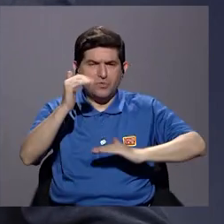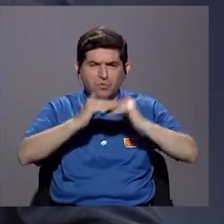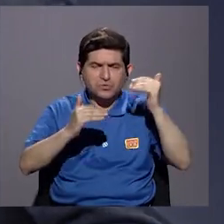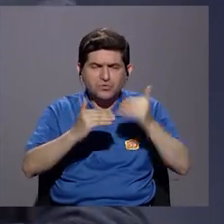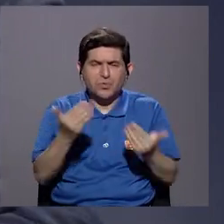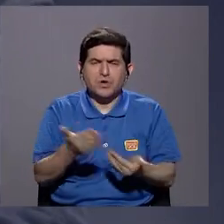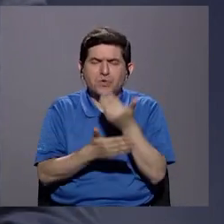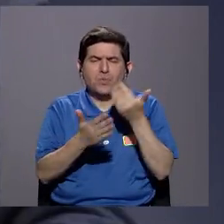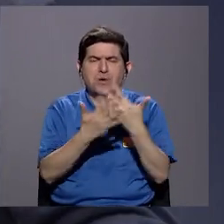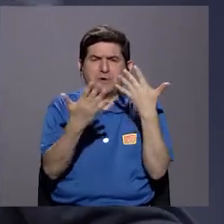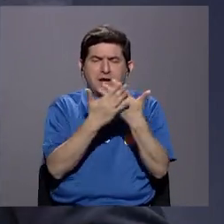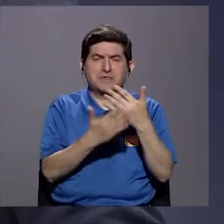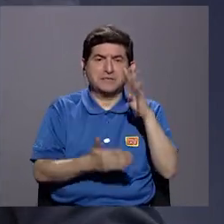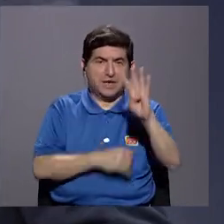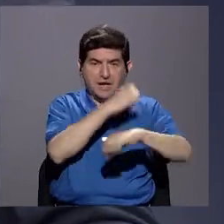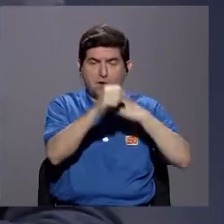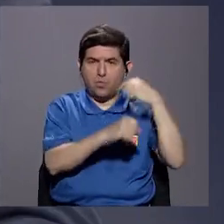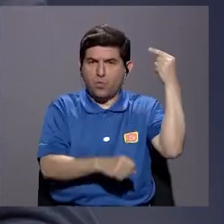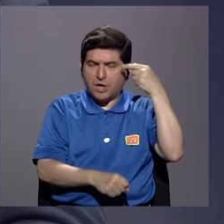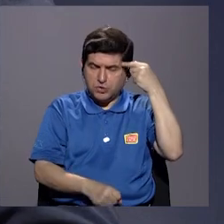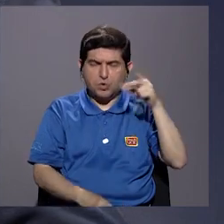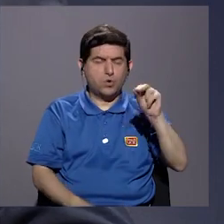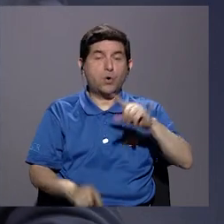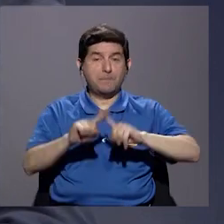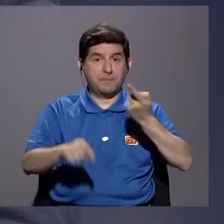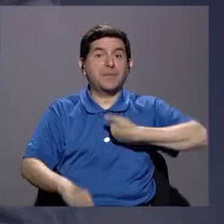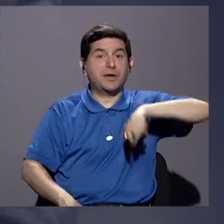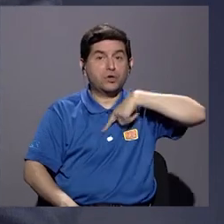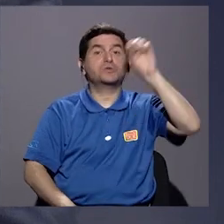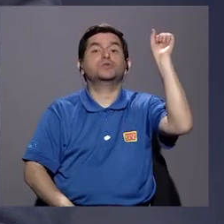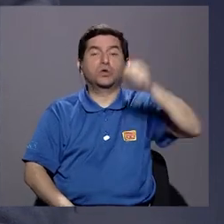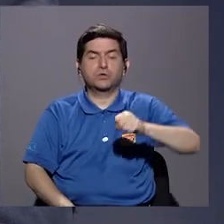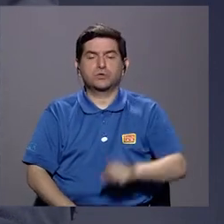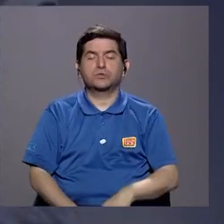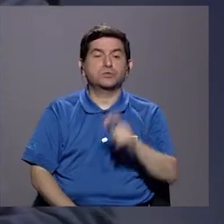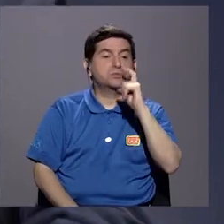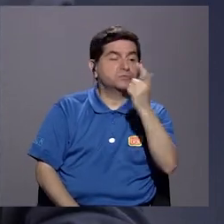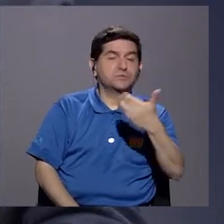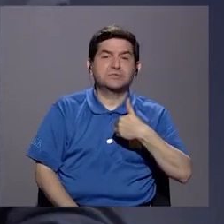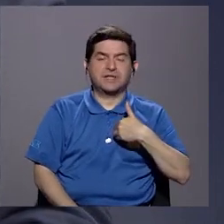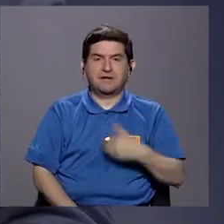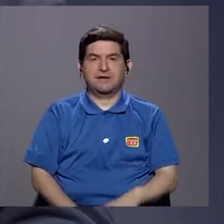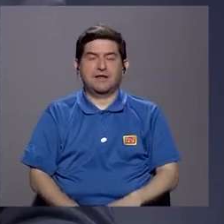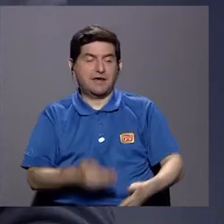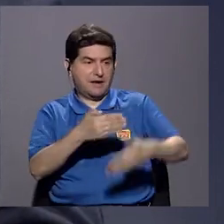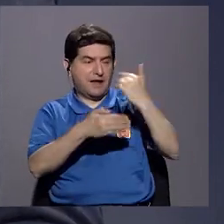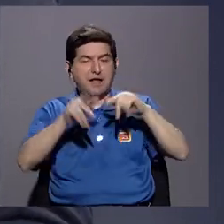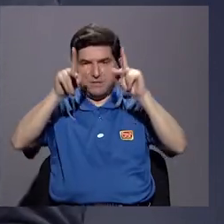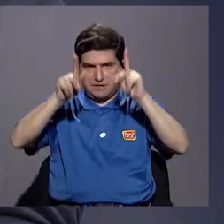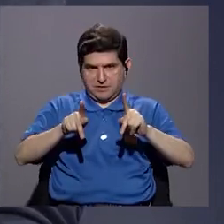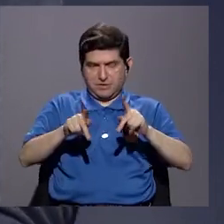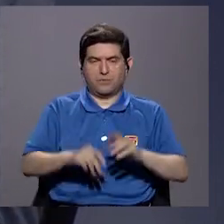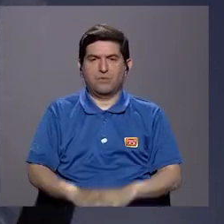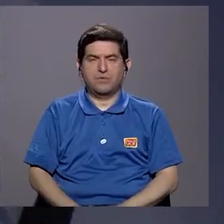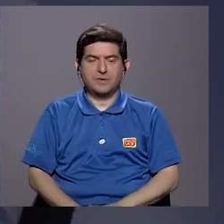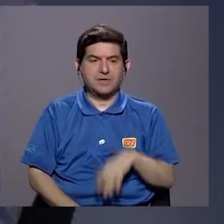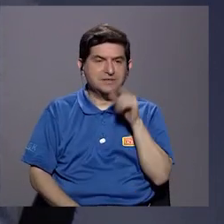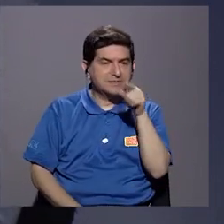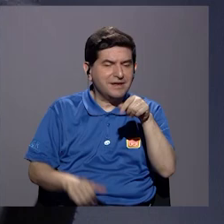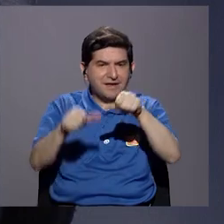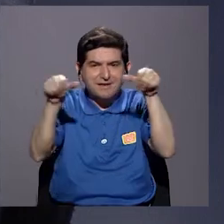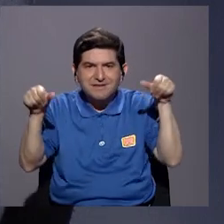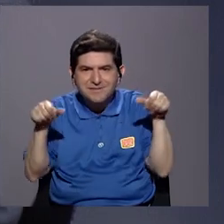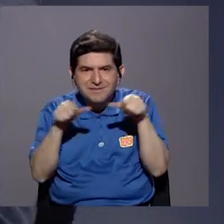nueva, digamos, en sus cuatro años de administración. Nosotros lo hicimos, afortunadamente, porque tuvimos unos antecesores que hicieron, digamos, en